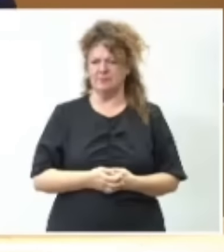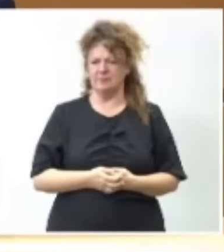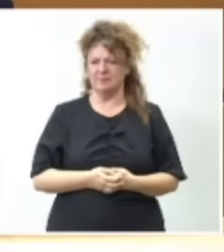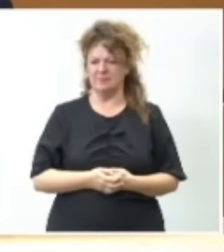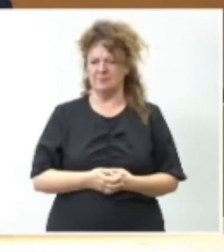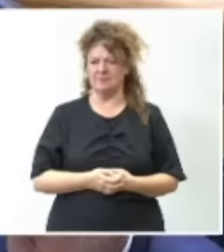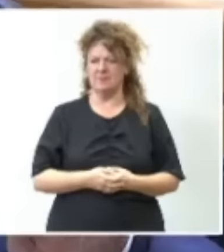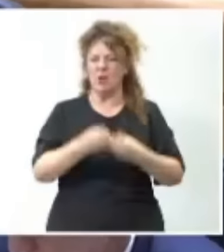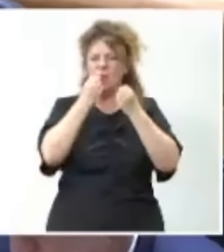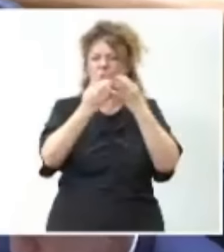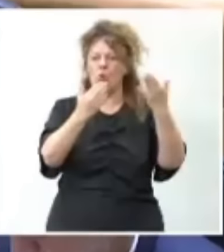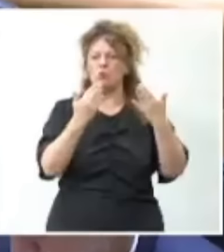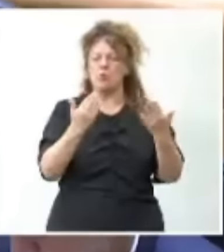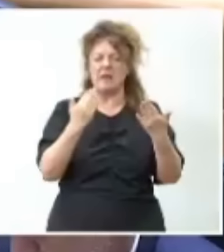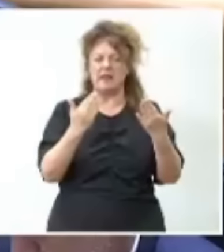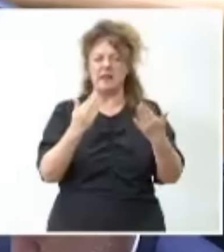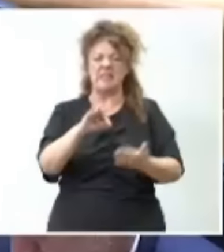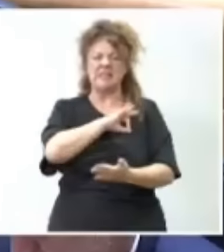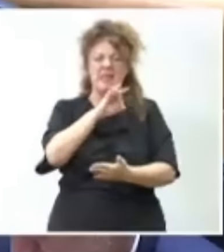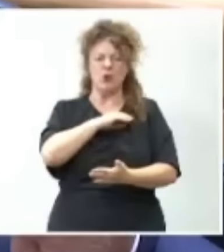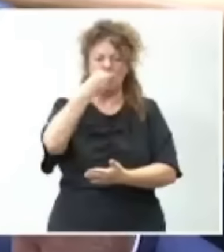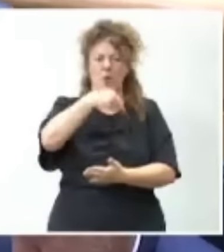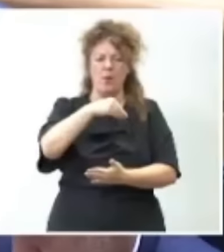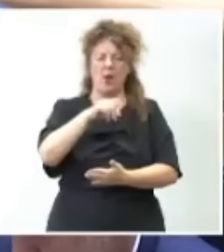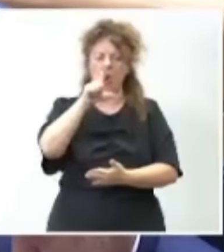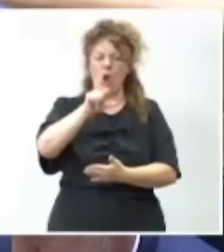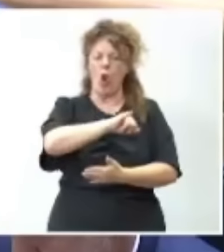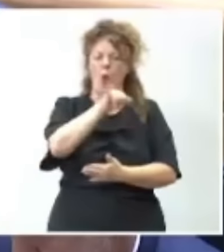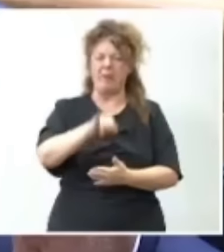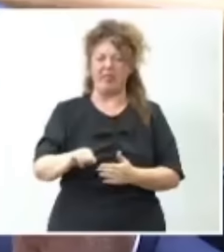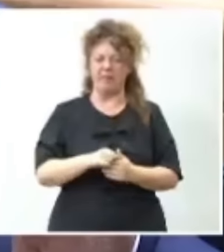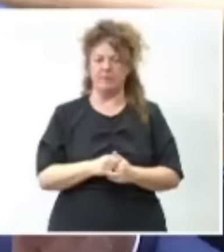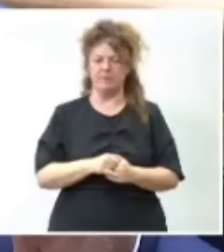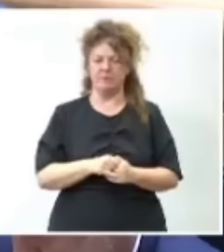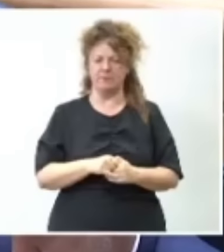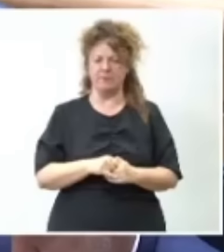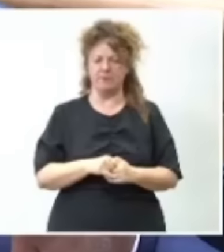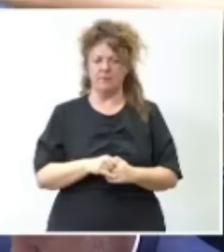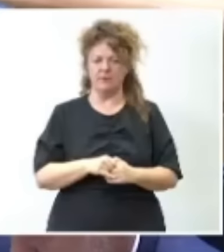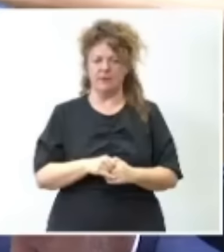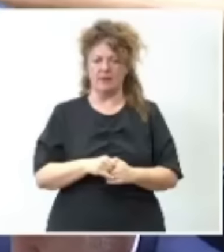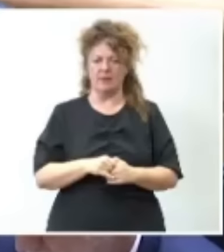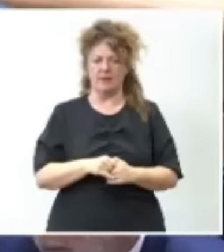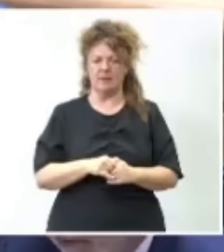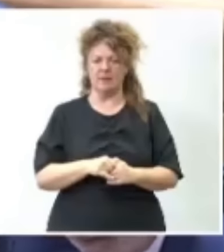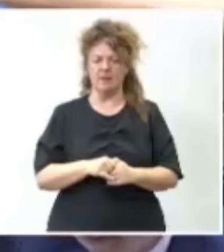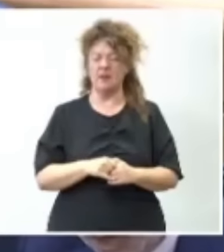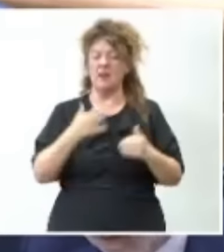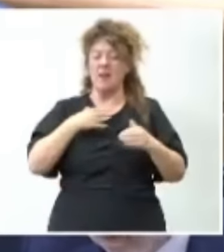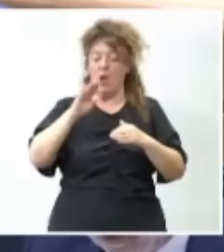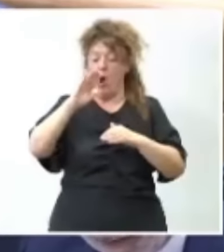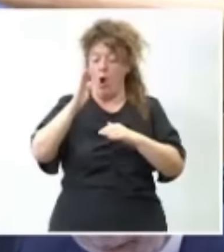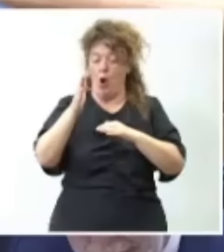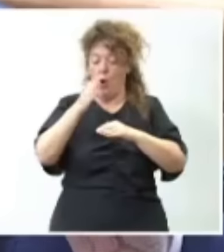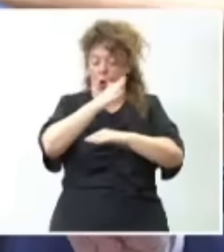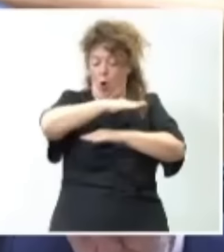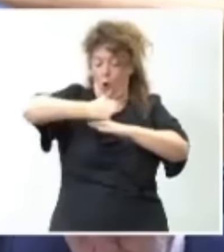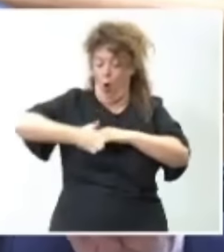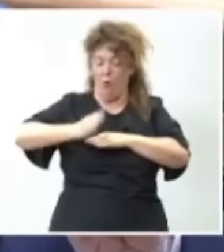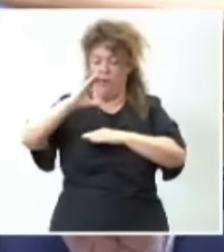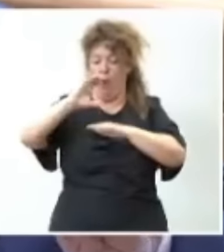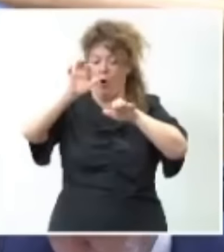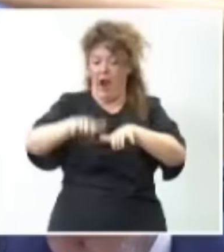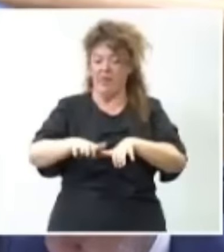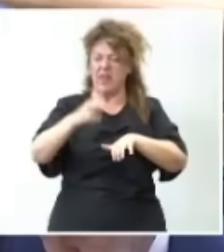Muchas gracias, señor presidente. Señora López, efectivamente, la llegada al Golfo de Cádiz desde el año